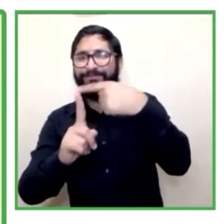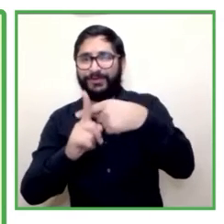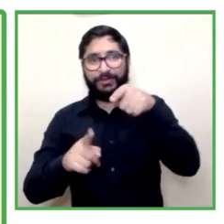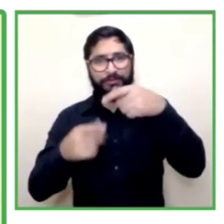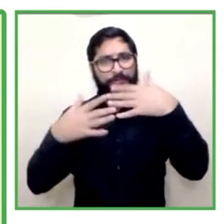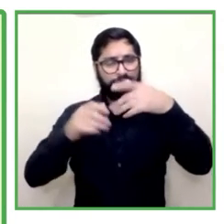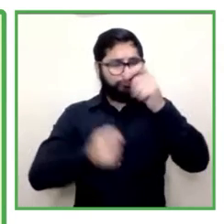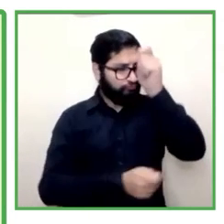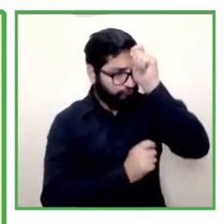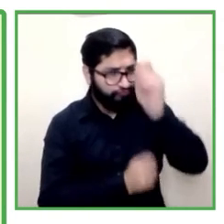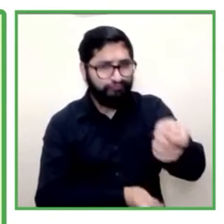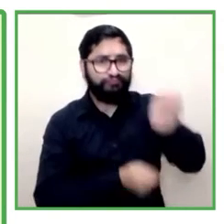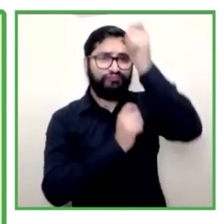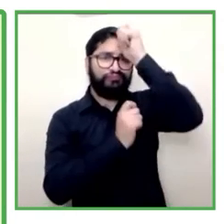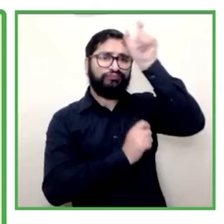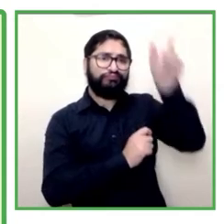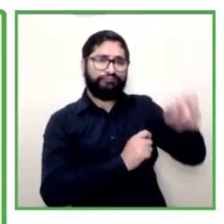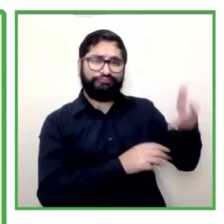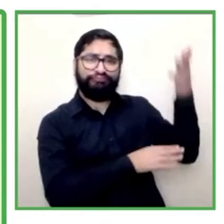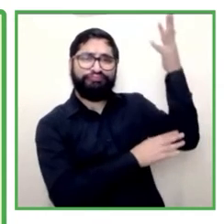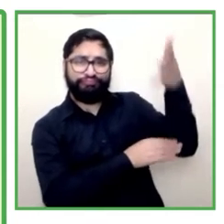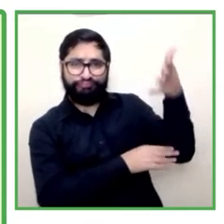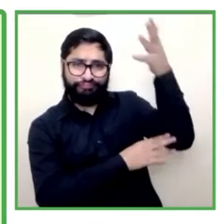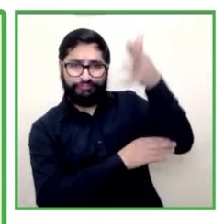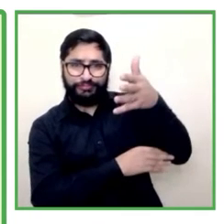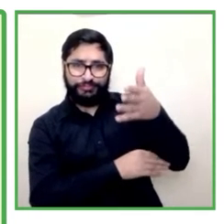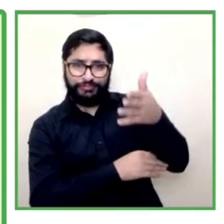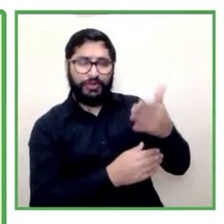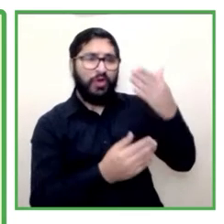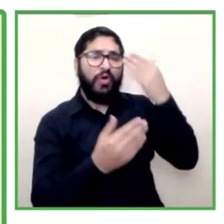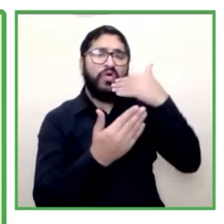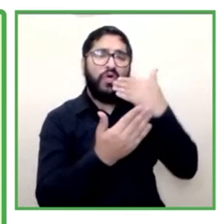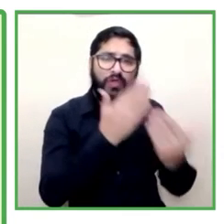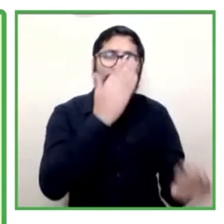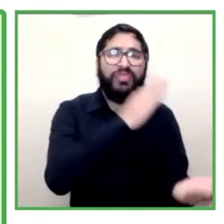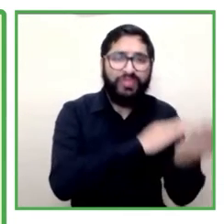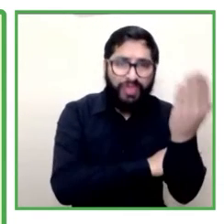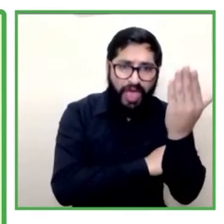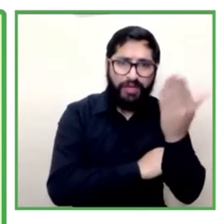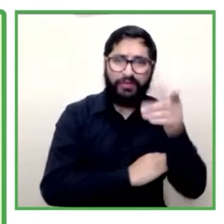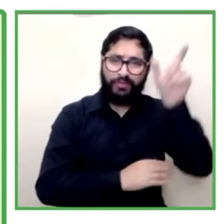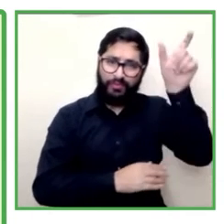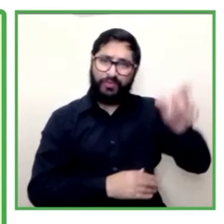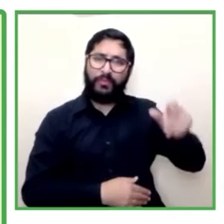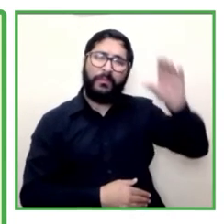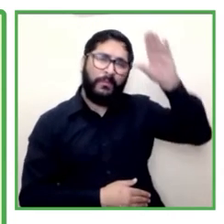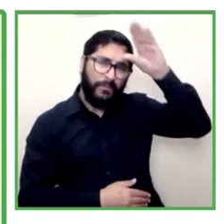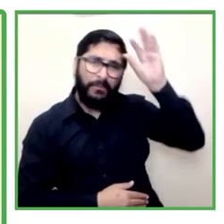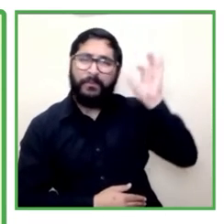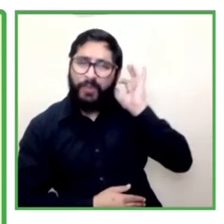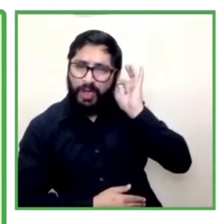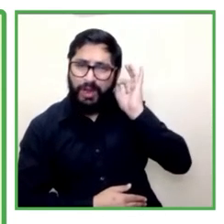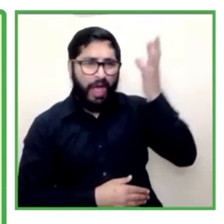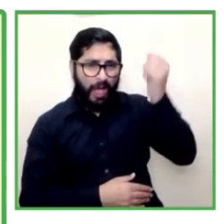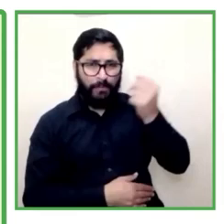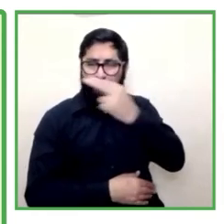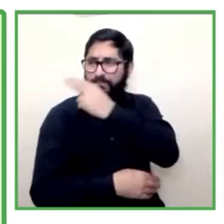aquí dice buen día nena, ¿está el jefe de la familia? En esta familia no hay jefe, dice la Mafalda, somos una cooperativa, se cierra la puerta.